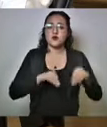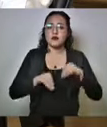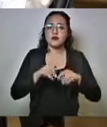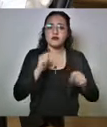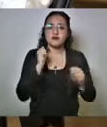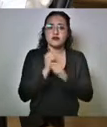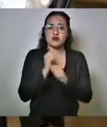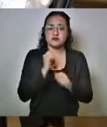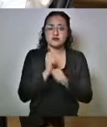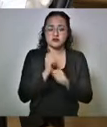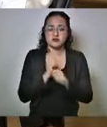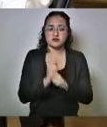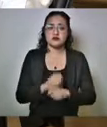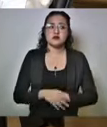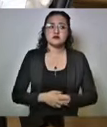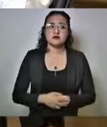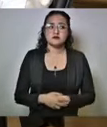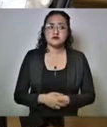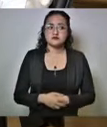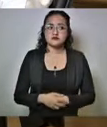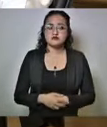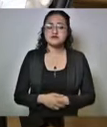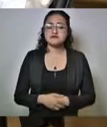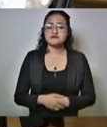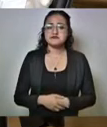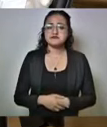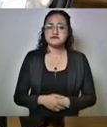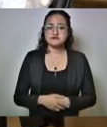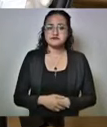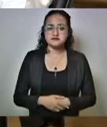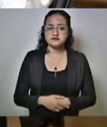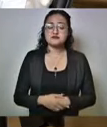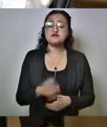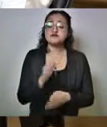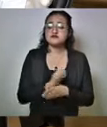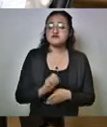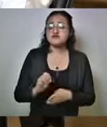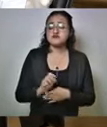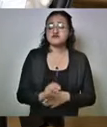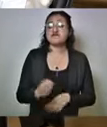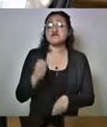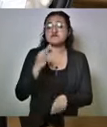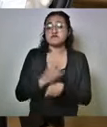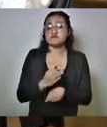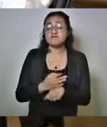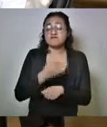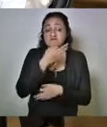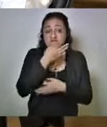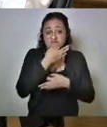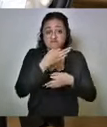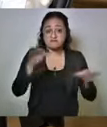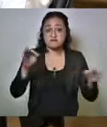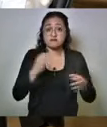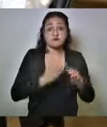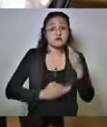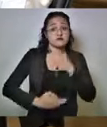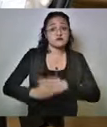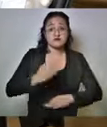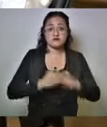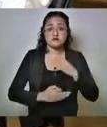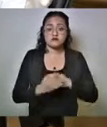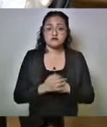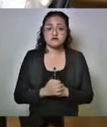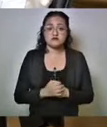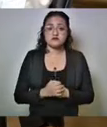y Transportes. Entonces, es el anuncio que hacemos hoy. El programa